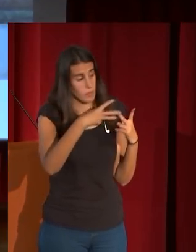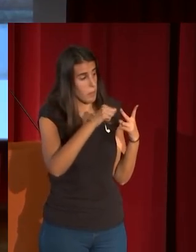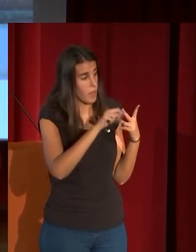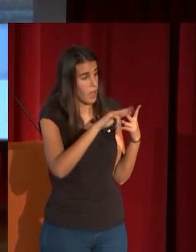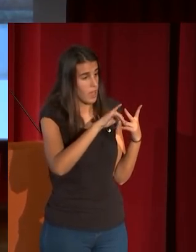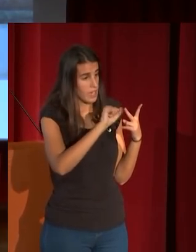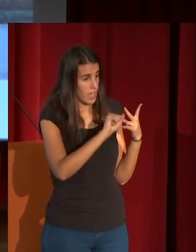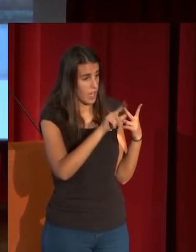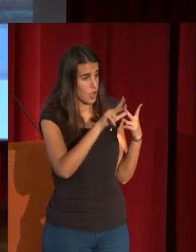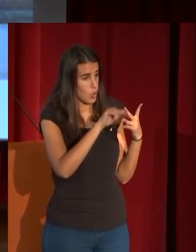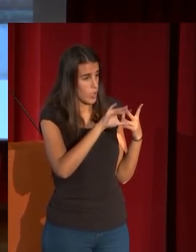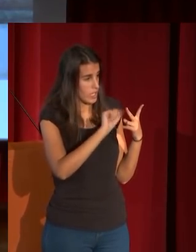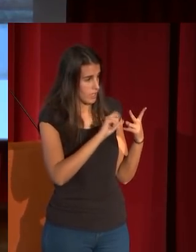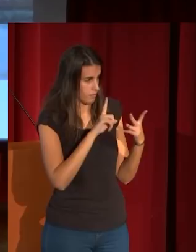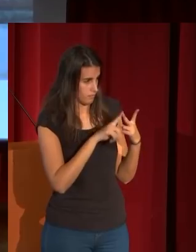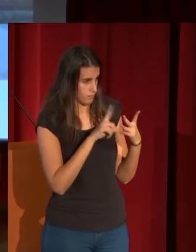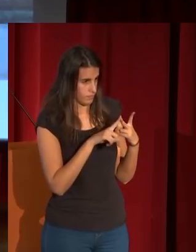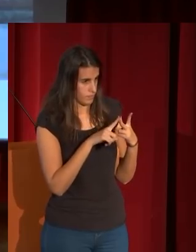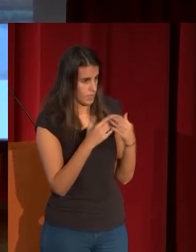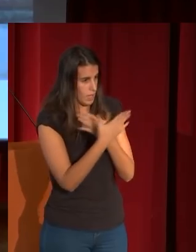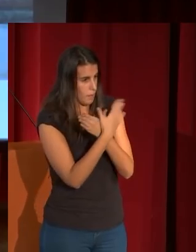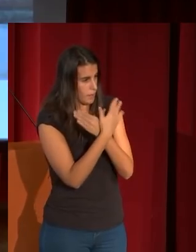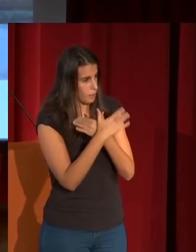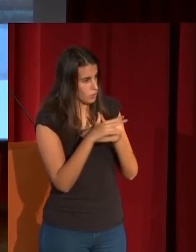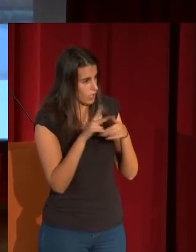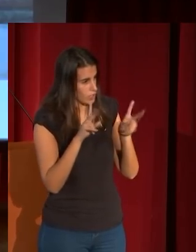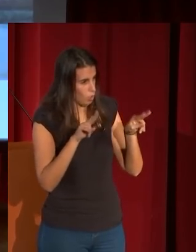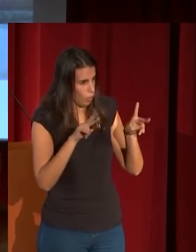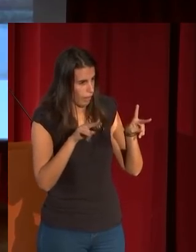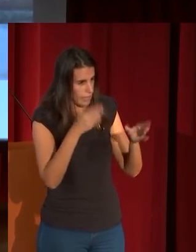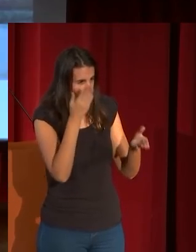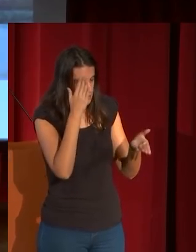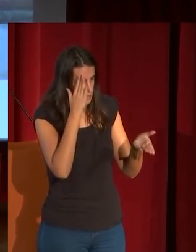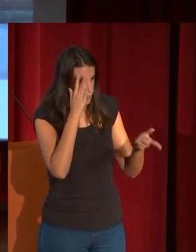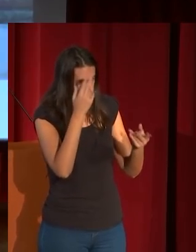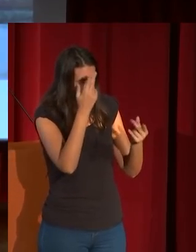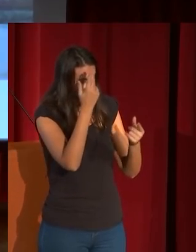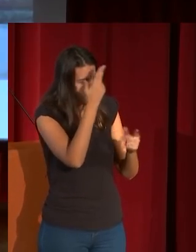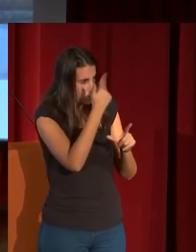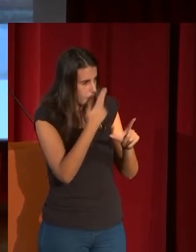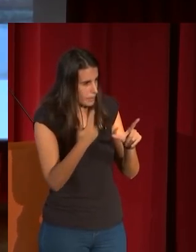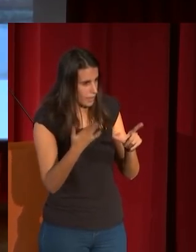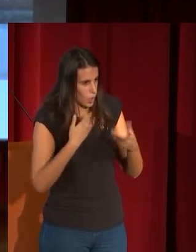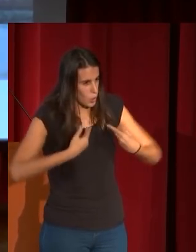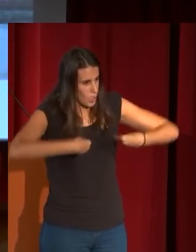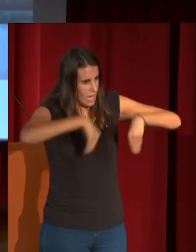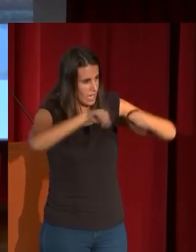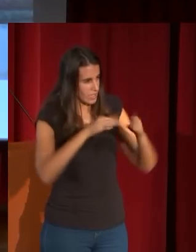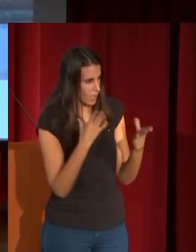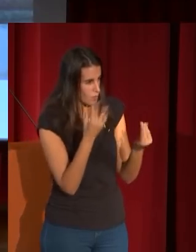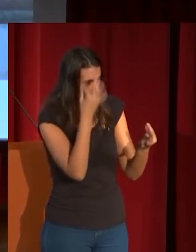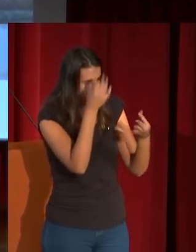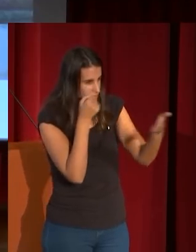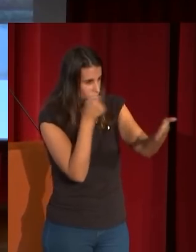hermana mayor con las mariposas doradas con un tratamiento casi de tela pintada en el